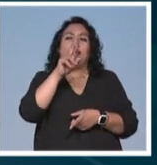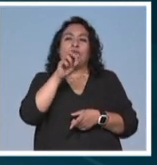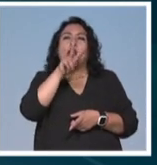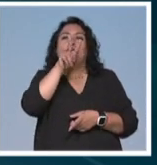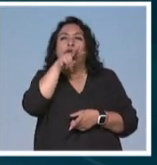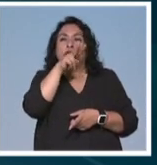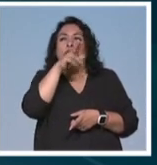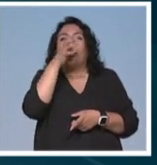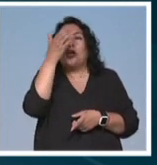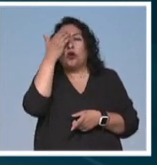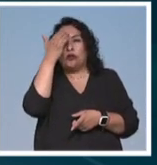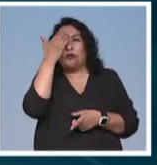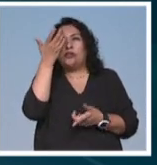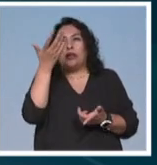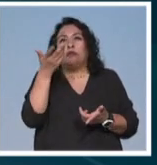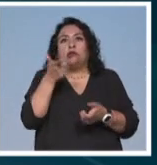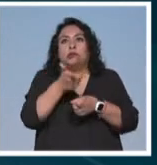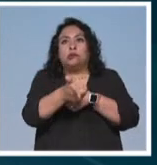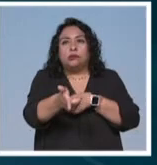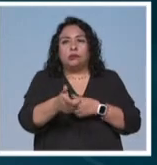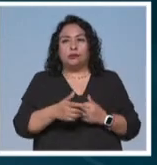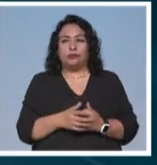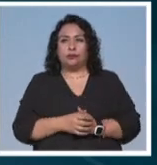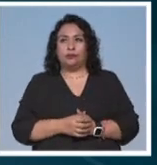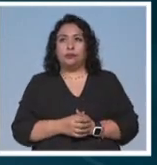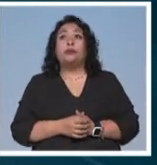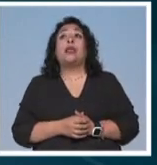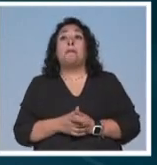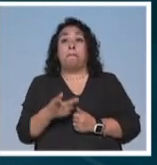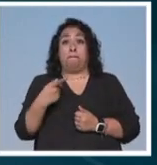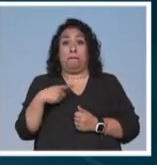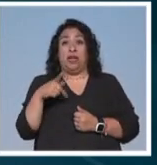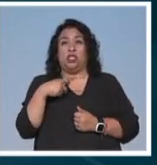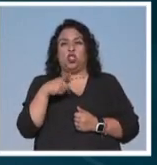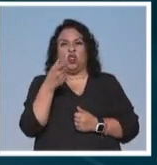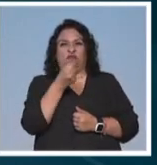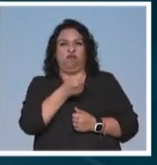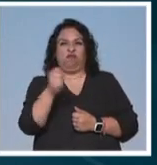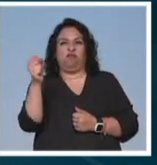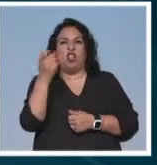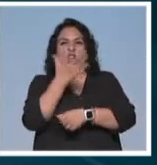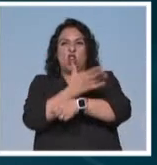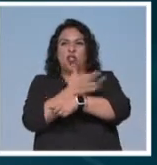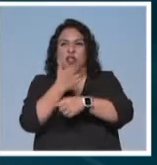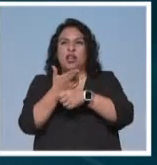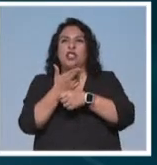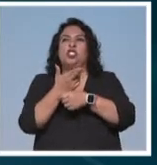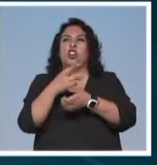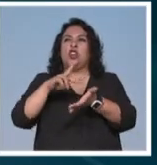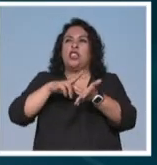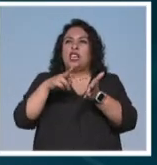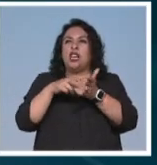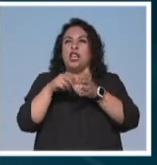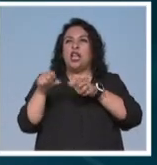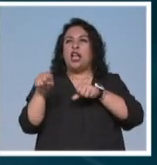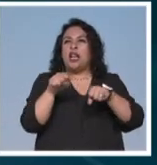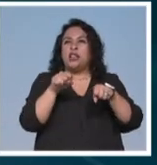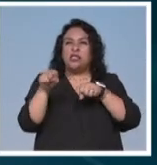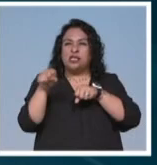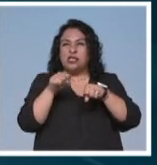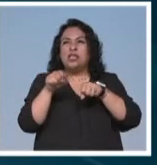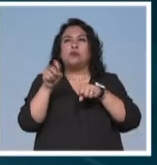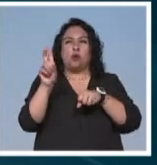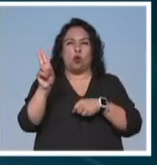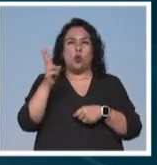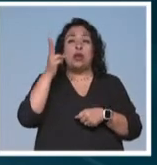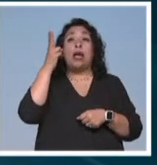Conozcamos más acerca de su hallazgo. Los expertos de la Coordinación de Ingeniería Sismológica y la Unidad de Instrumentación Sísmica